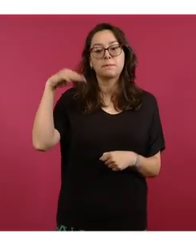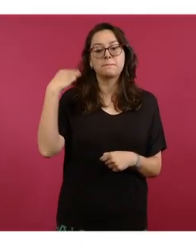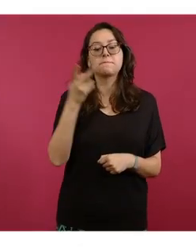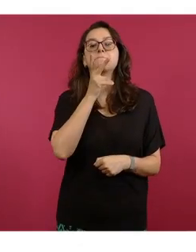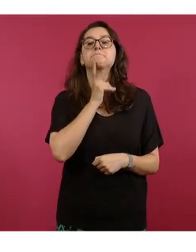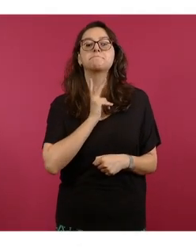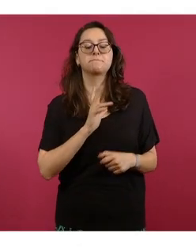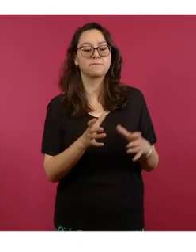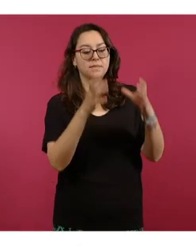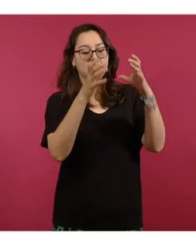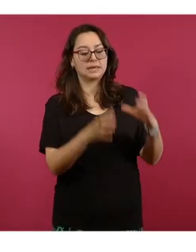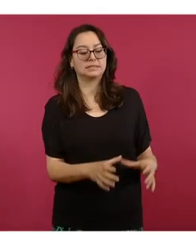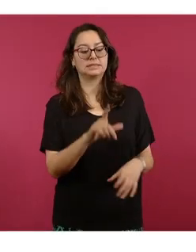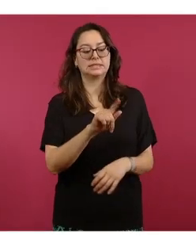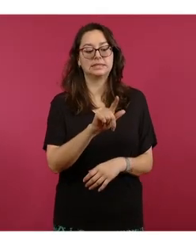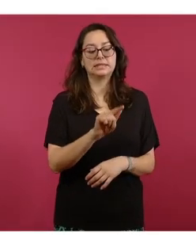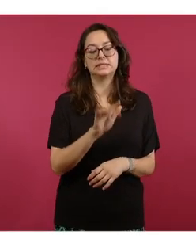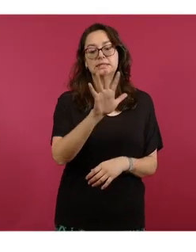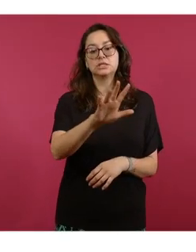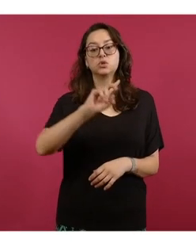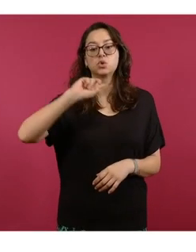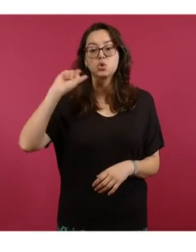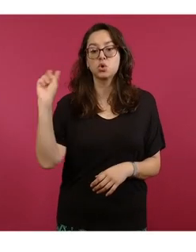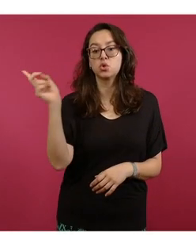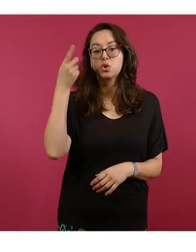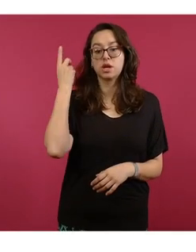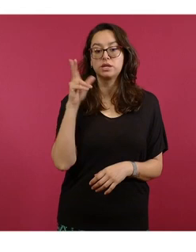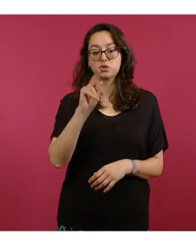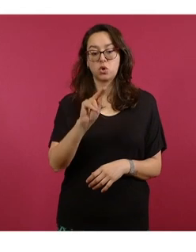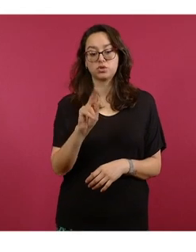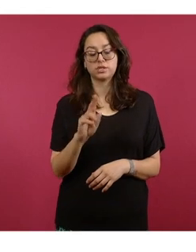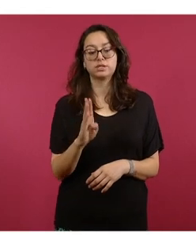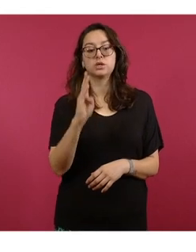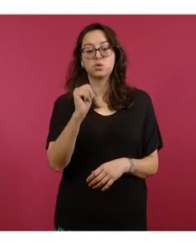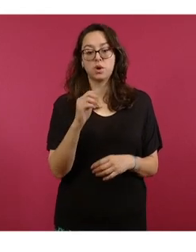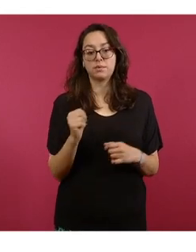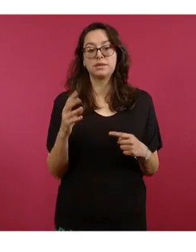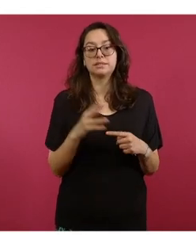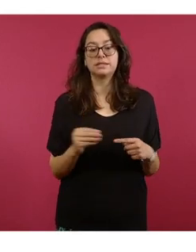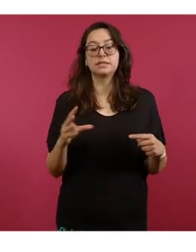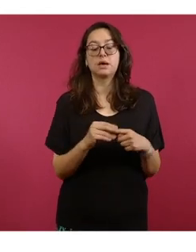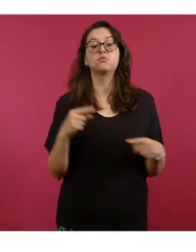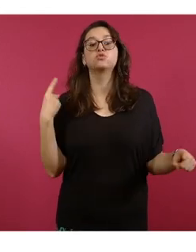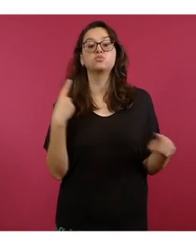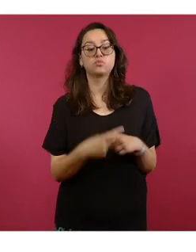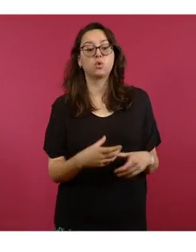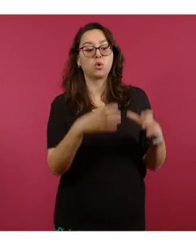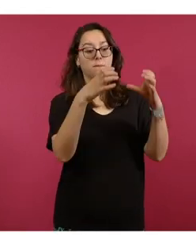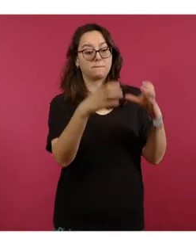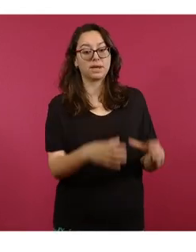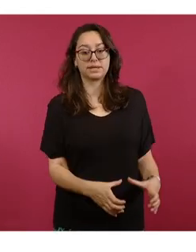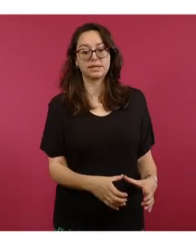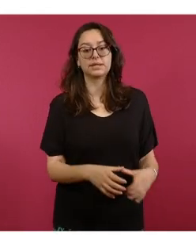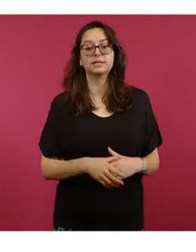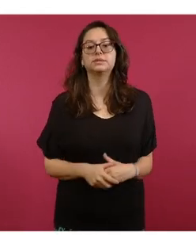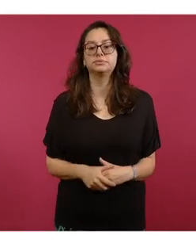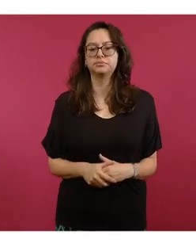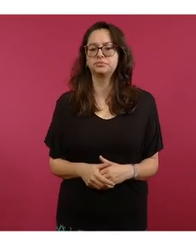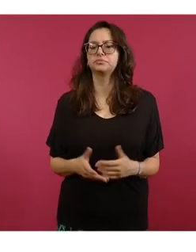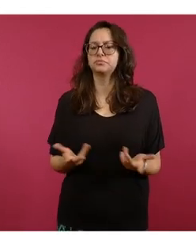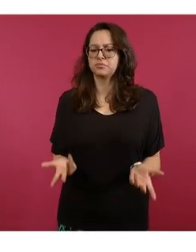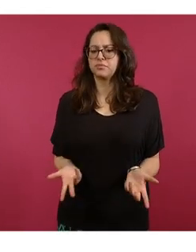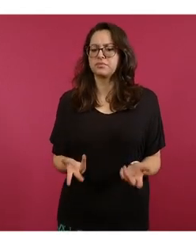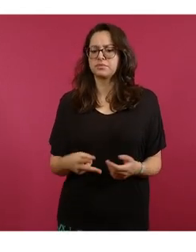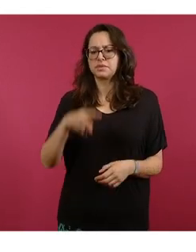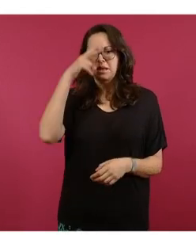75 dólares con 89 centavos por barril. Y en el caso de nuestro país, al parecer podemos ver un tope, algo que